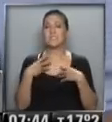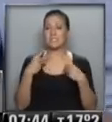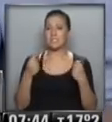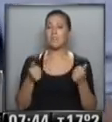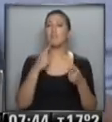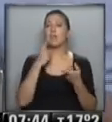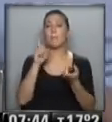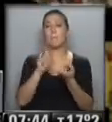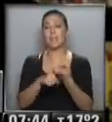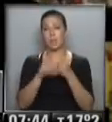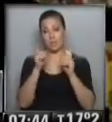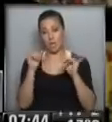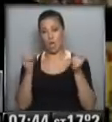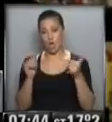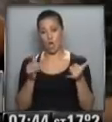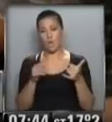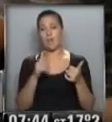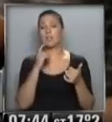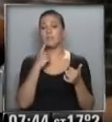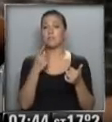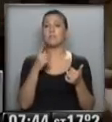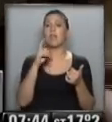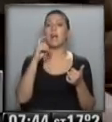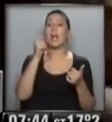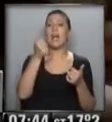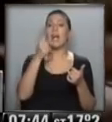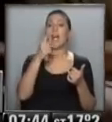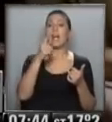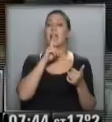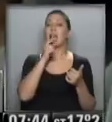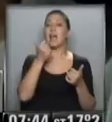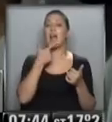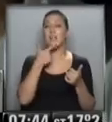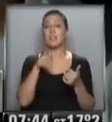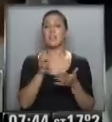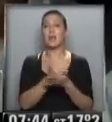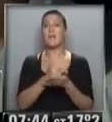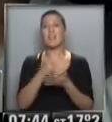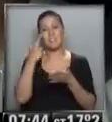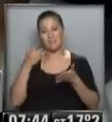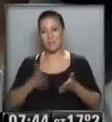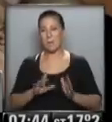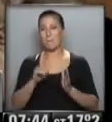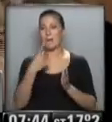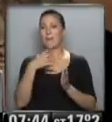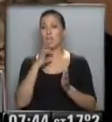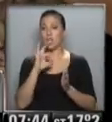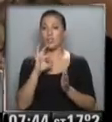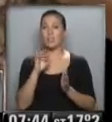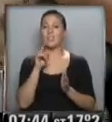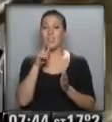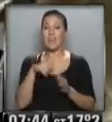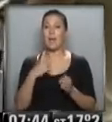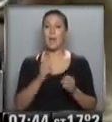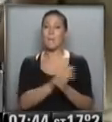con un matrimonio también joven. Esteban Lamote es el marido, Ana Katz la mujer. Ellos están esperando su primer hijo y con toda esa carga